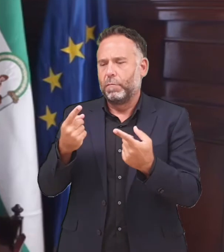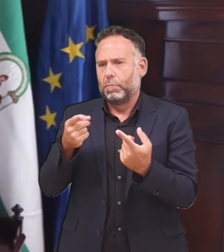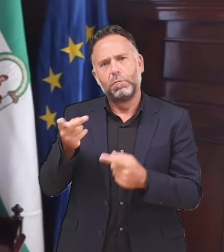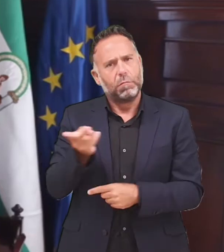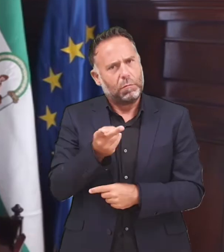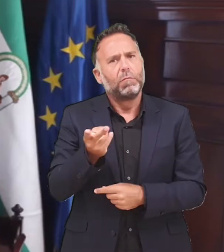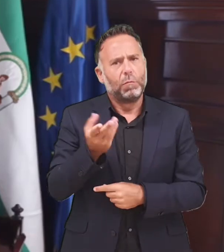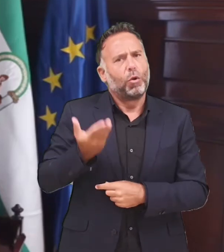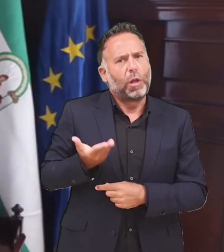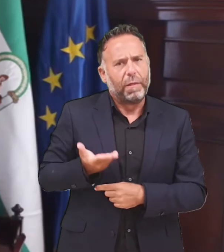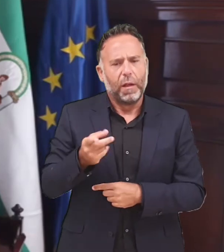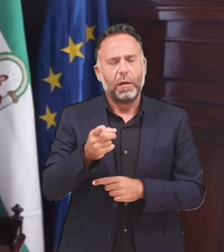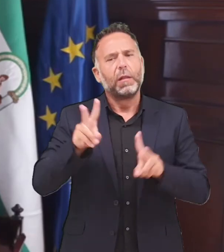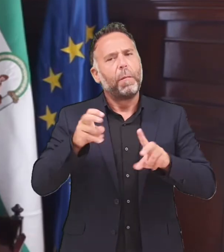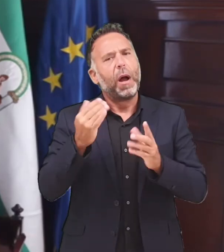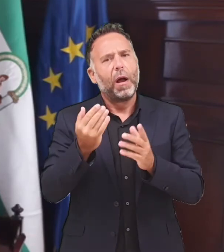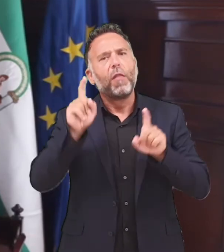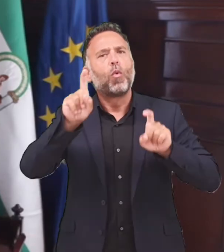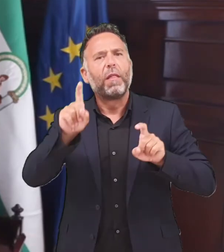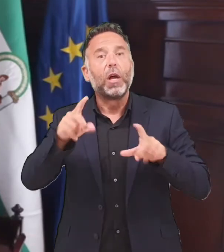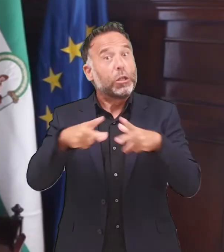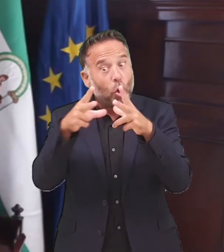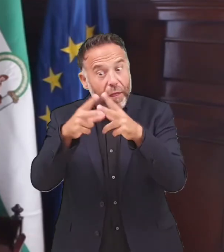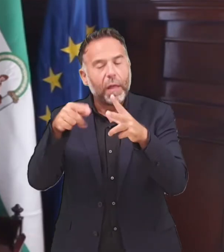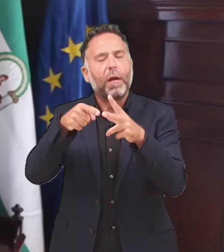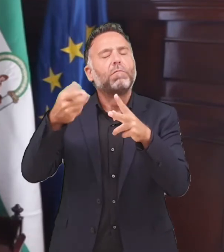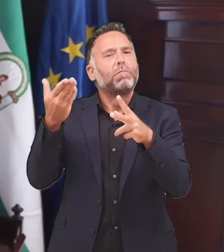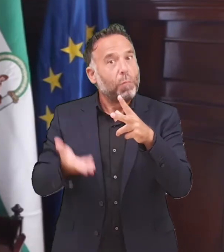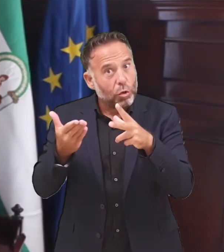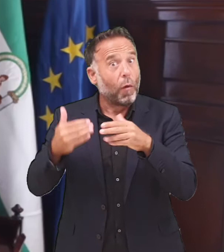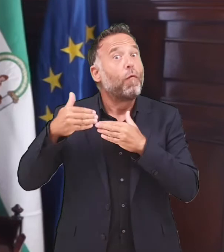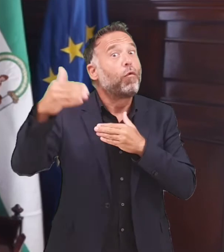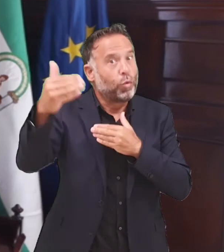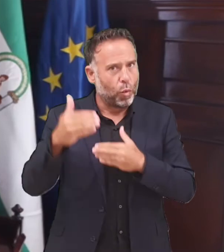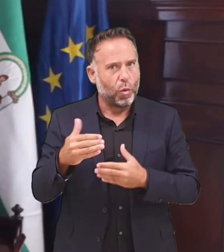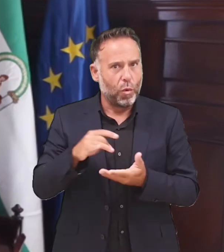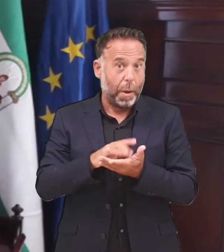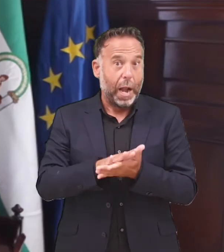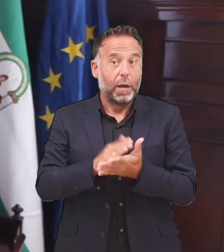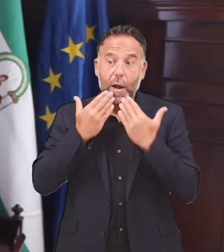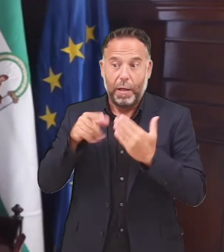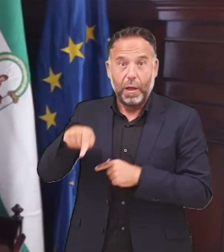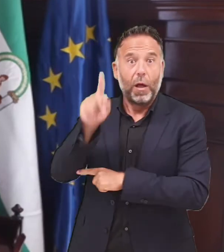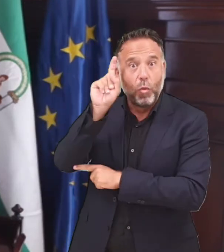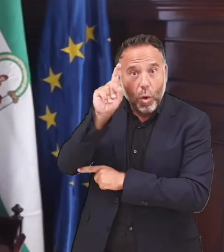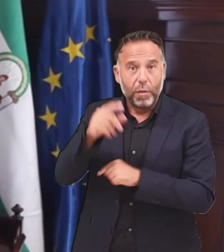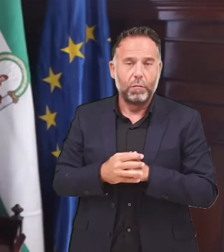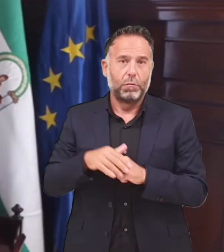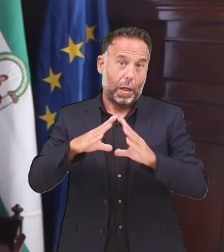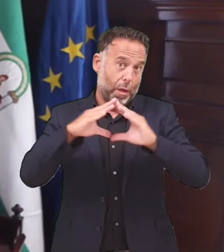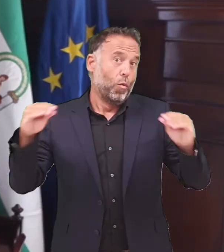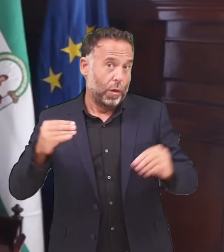familias en general de Málaga, que le dan importancia al tema de la educación y a la sociedad, que debe cada vez entender que ahí se juega el futuro una ciudad,